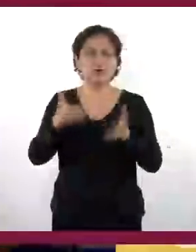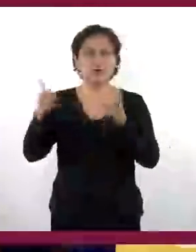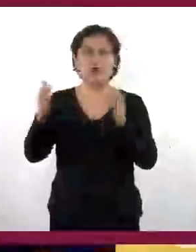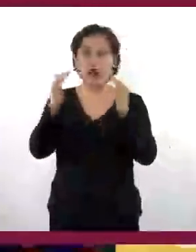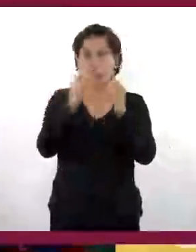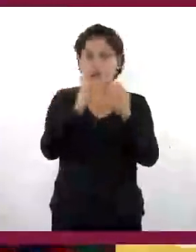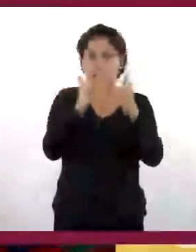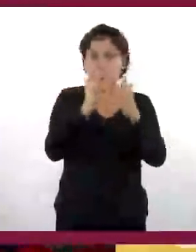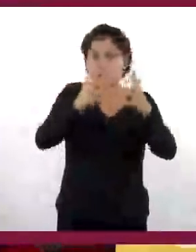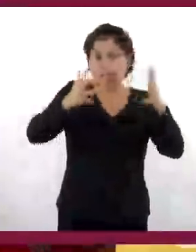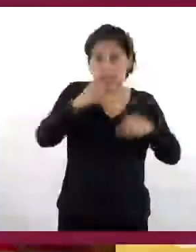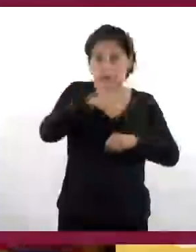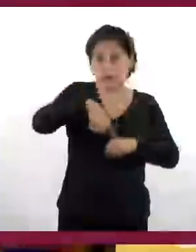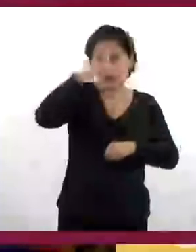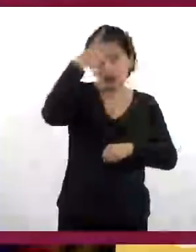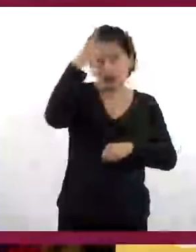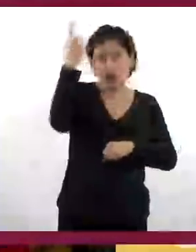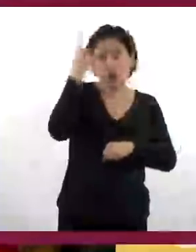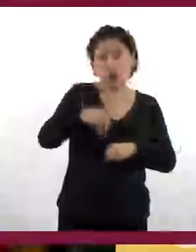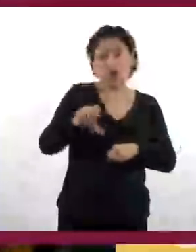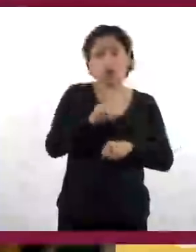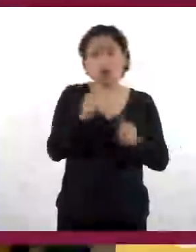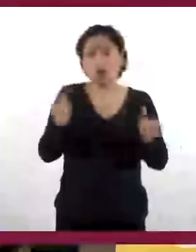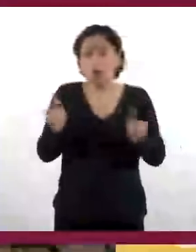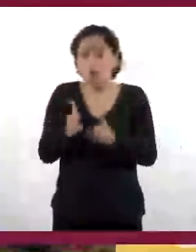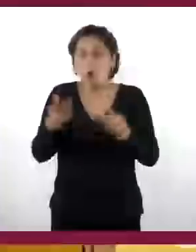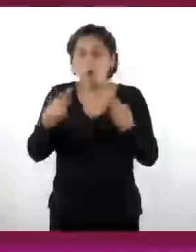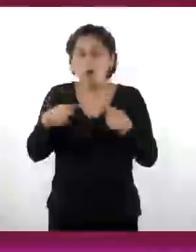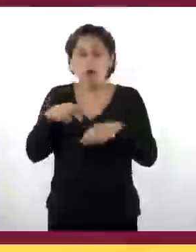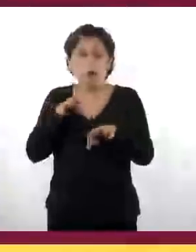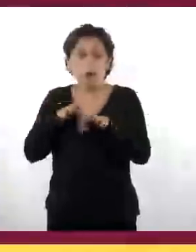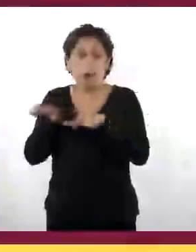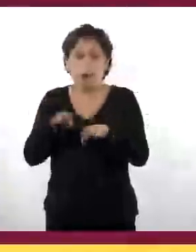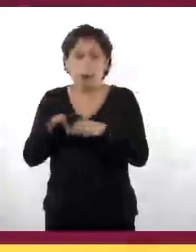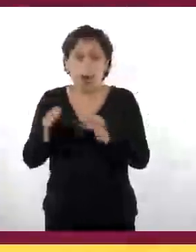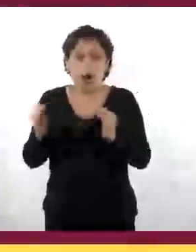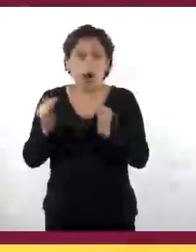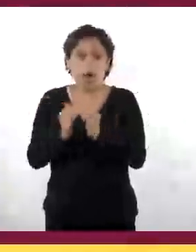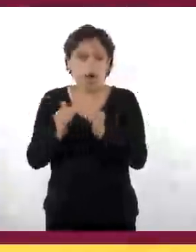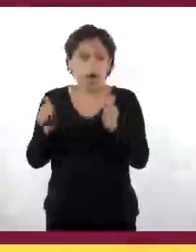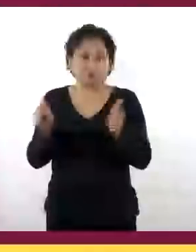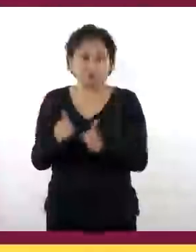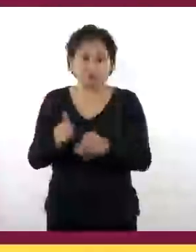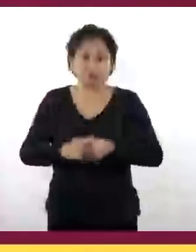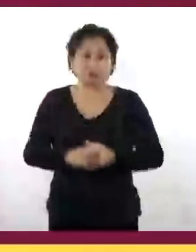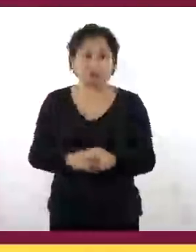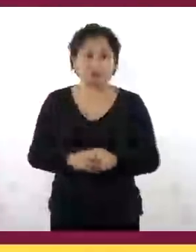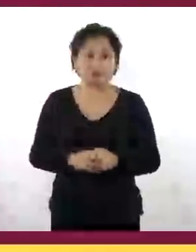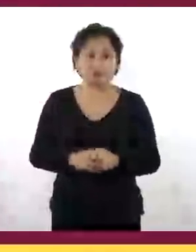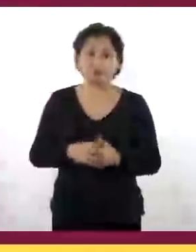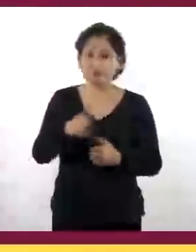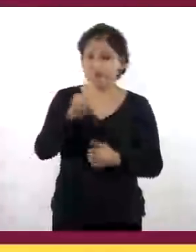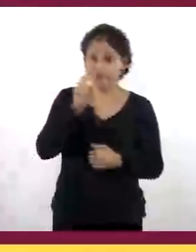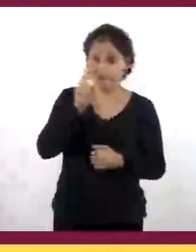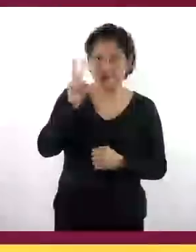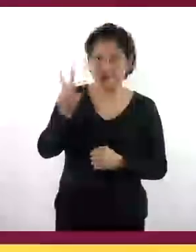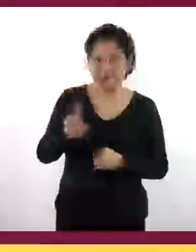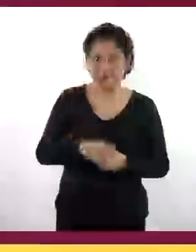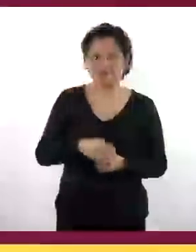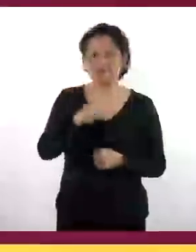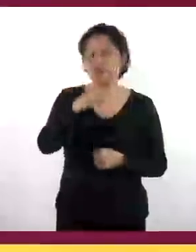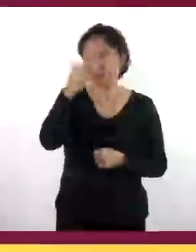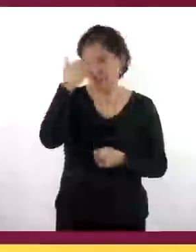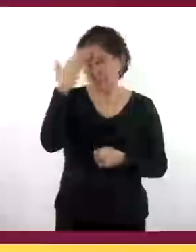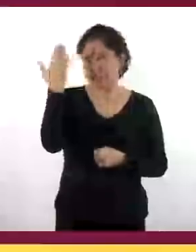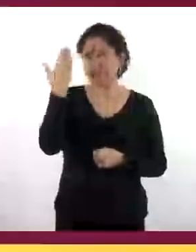los trabajadores habitaban pequeñas chozas cerca de sus lugares de trabajo. ¿Qué les pareció? ¿Sabían cómo